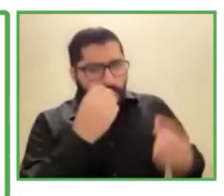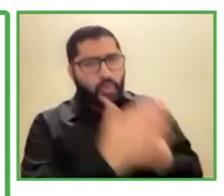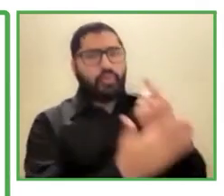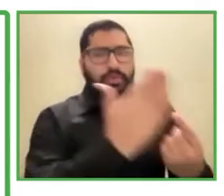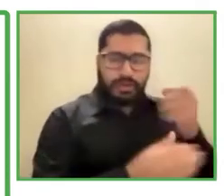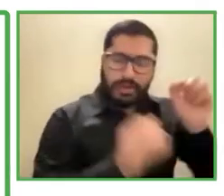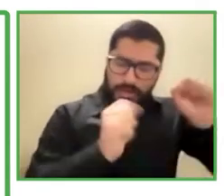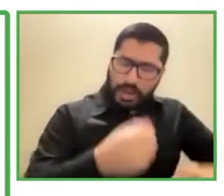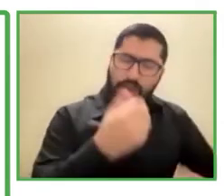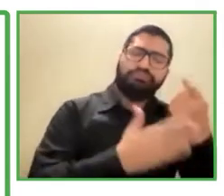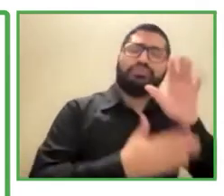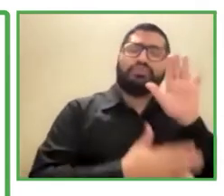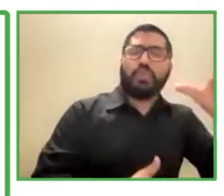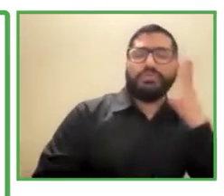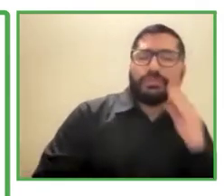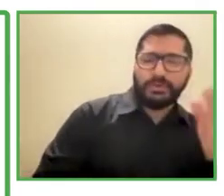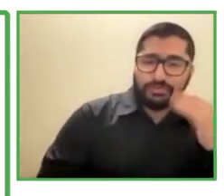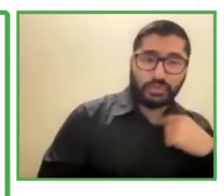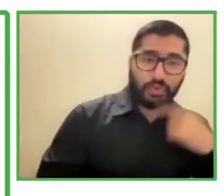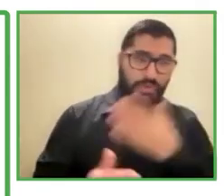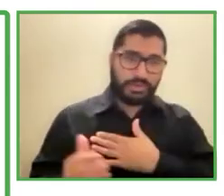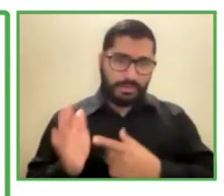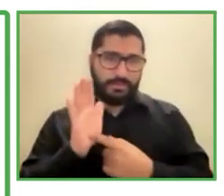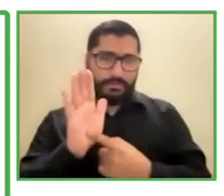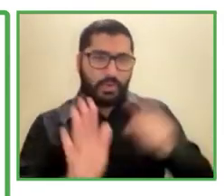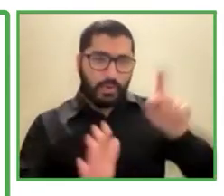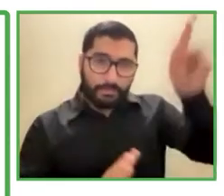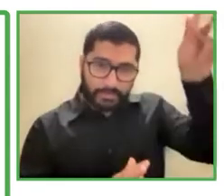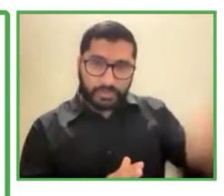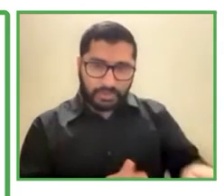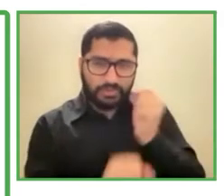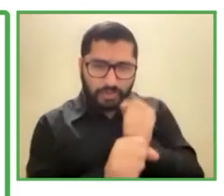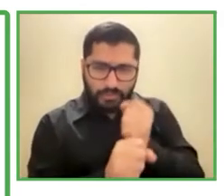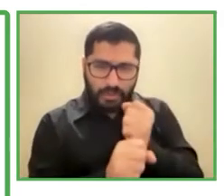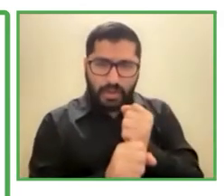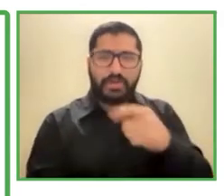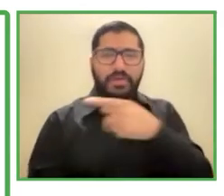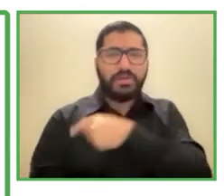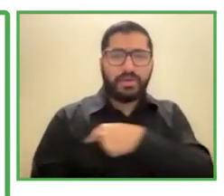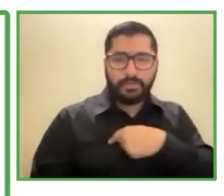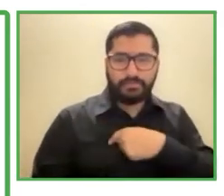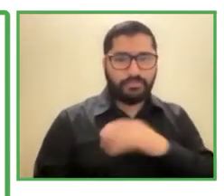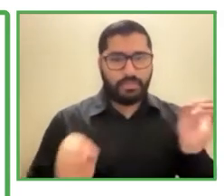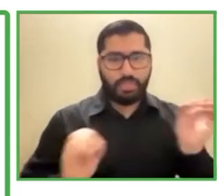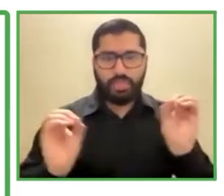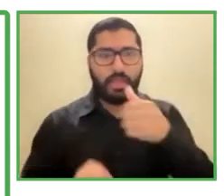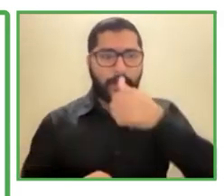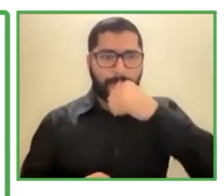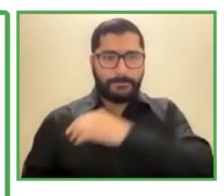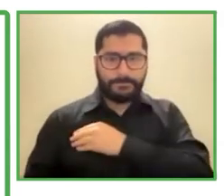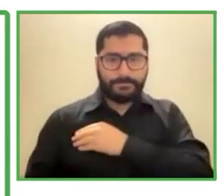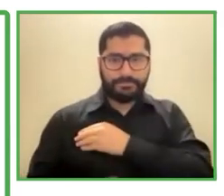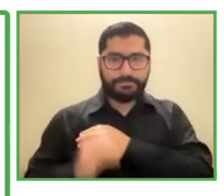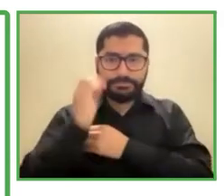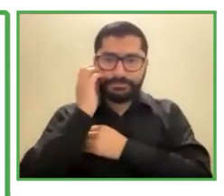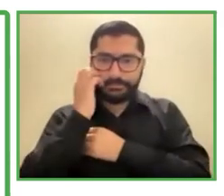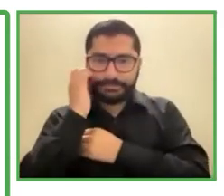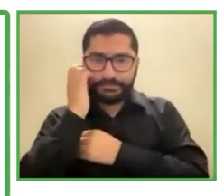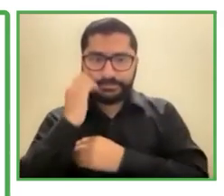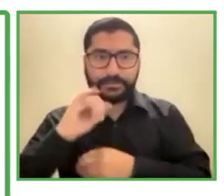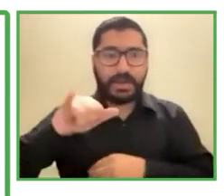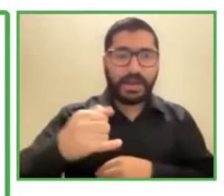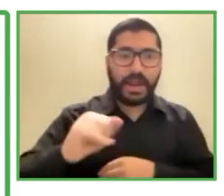expongo, que es de un trabajador que no hemos puesto su nombre, hemos puesto solo su inicial, JLM, ¿no es cierto?, que es un trabajador que hace